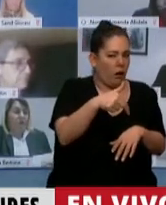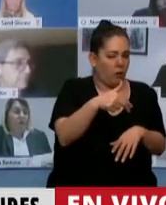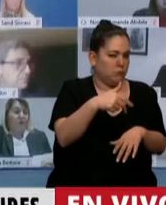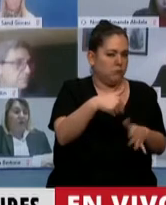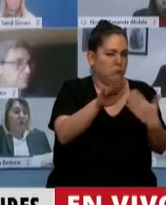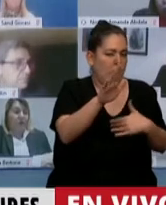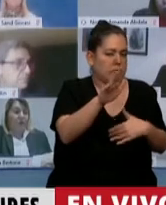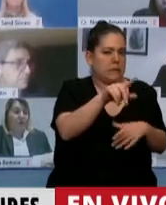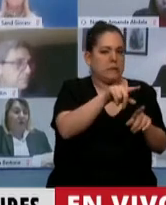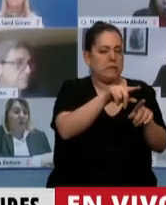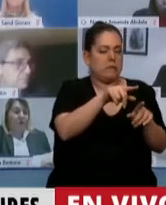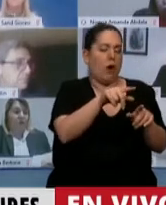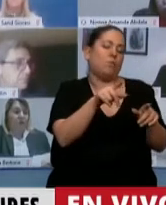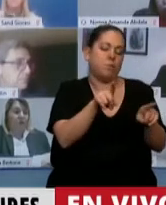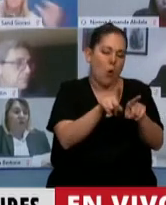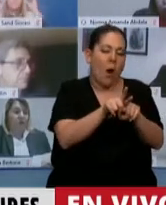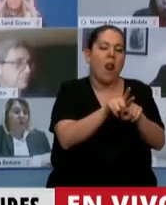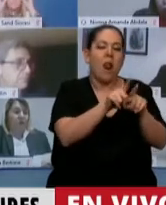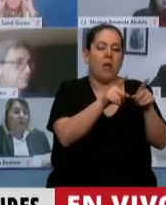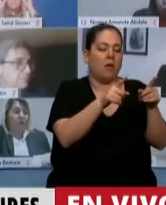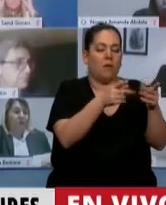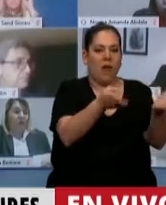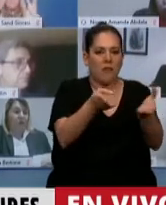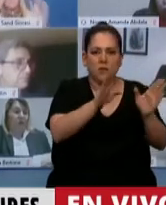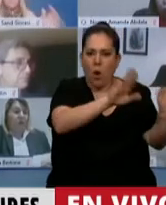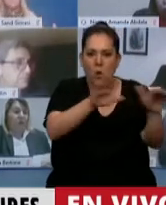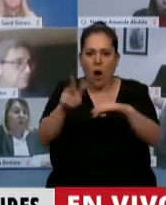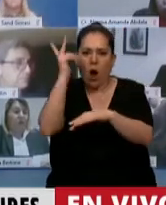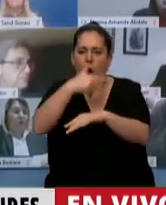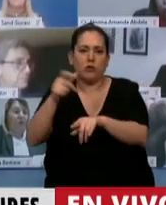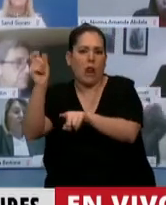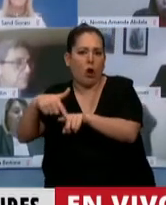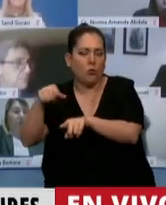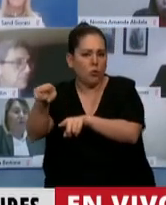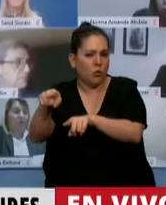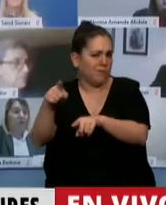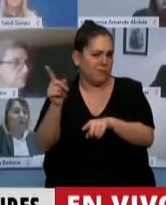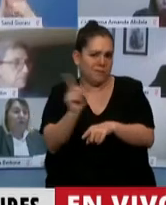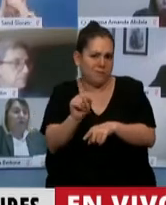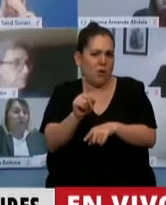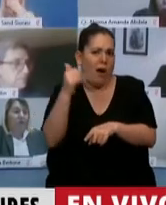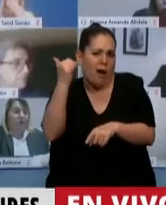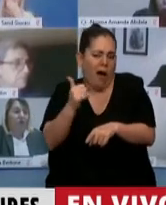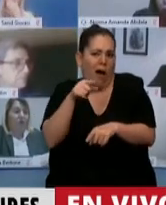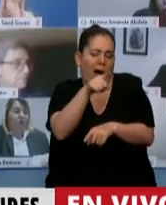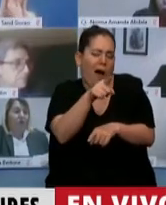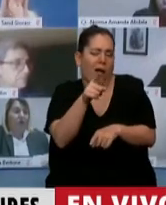van a ser beneficiados porque hay un cubro muy grande, que es el de los profesionales, trabajadores en negro,